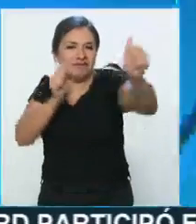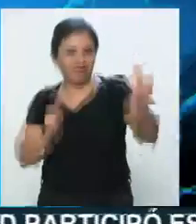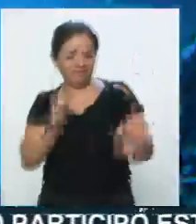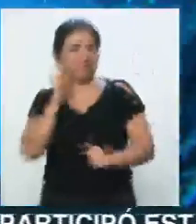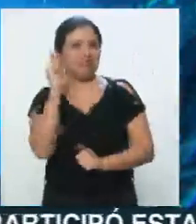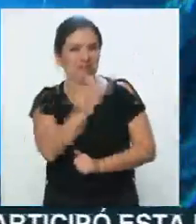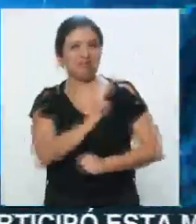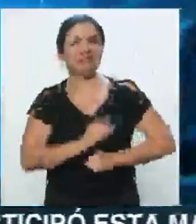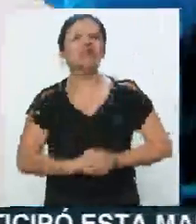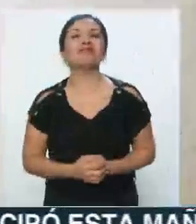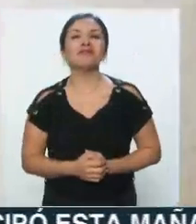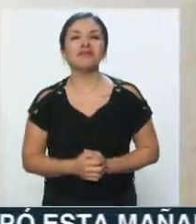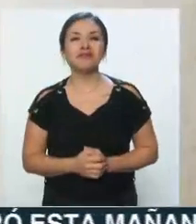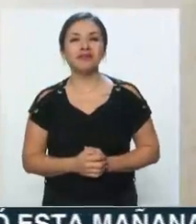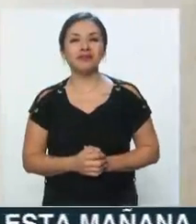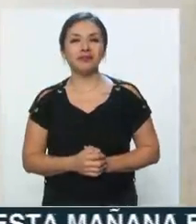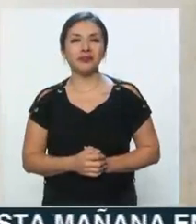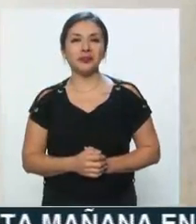verla.